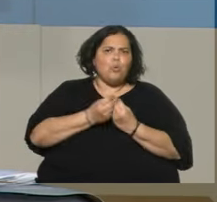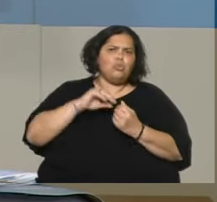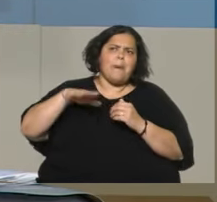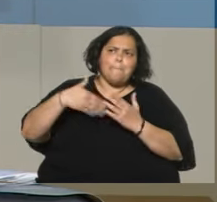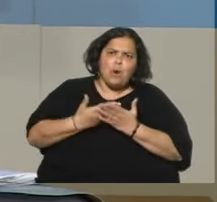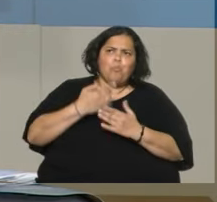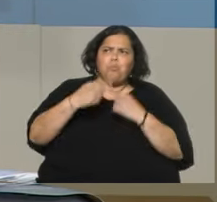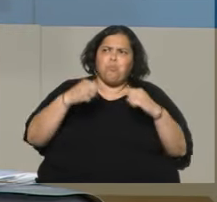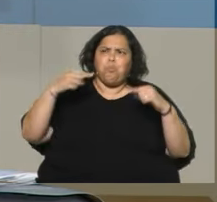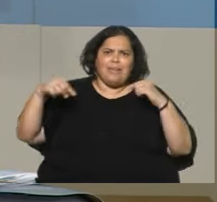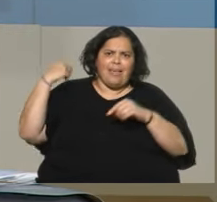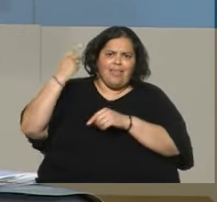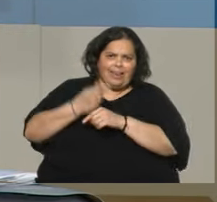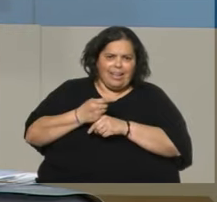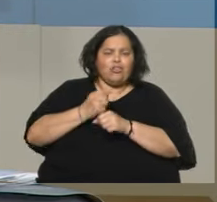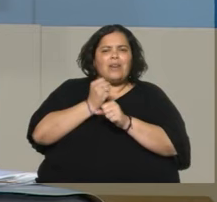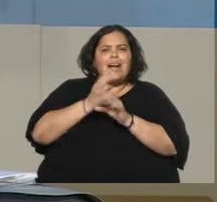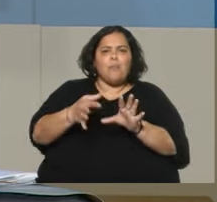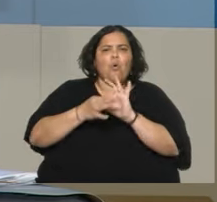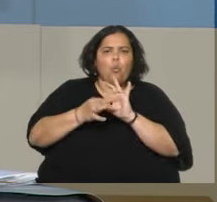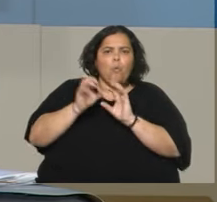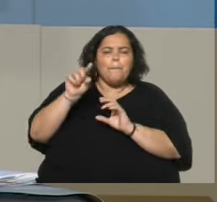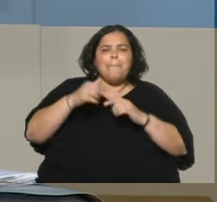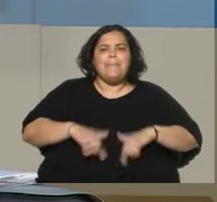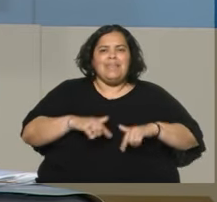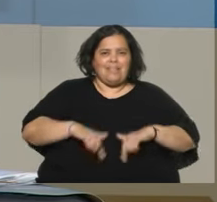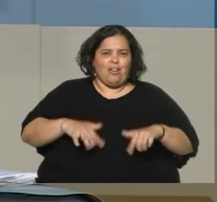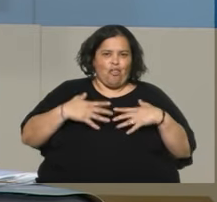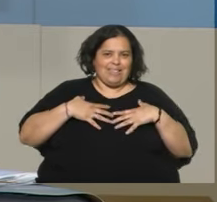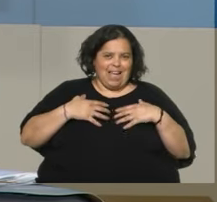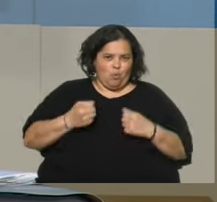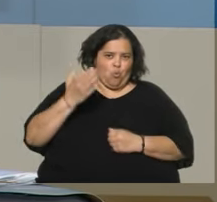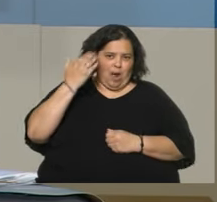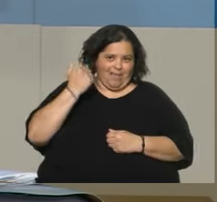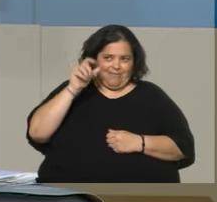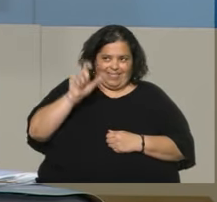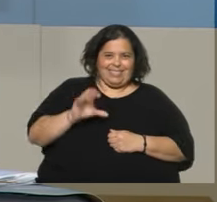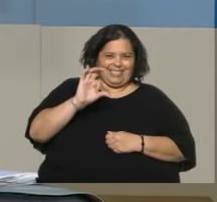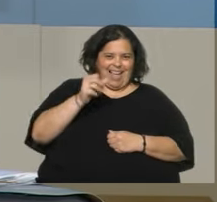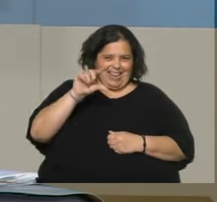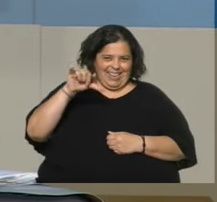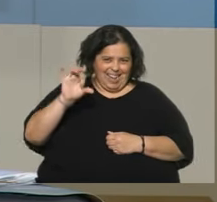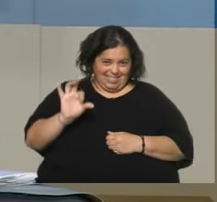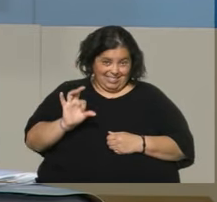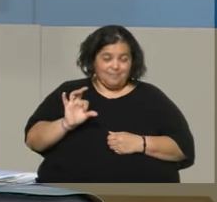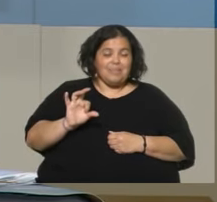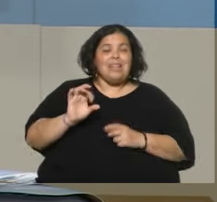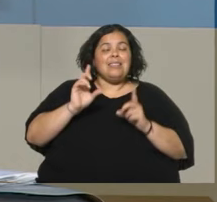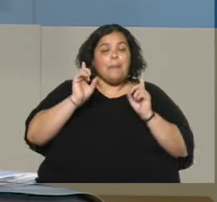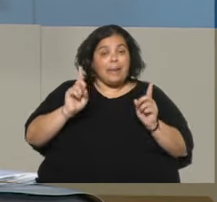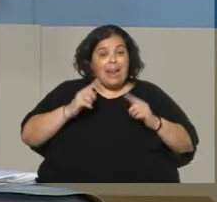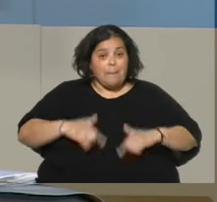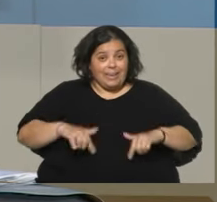y trabajamos muy cerca del Ministerio de Salud, convocando al Ministro de Salud, en ese momento el ex Ministro Salinas, al Ministro